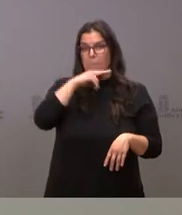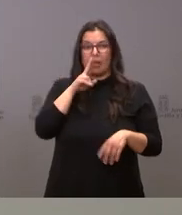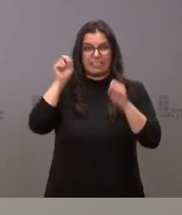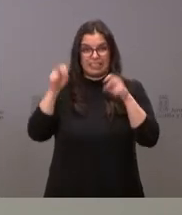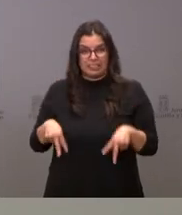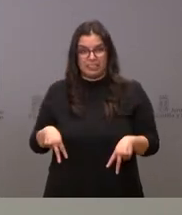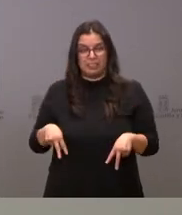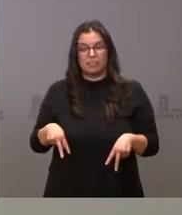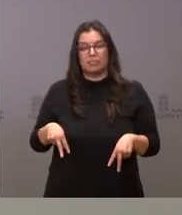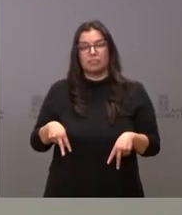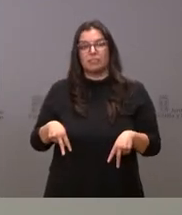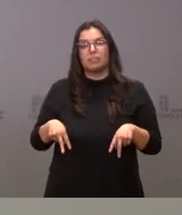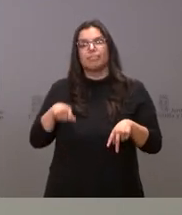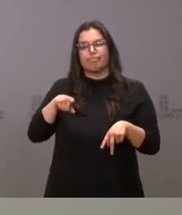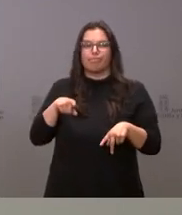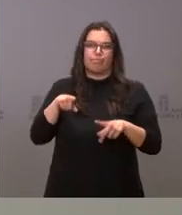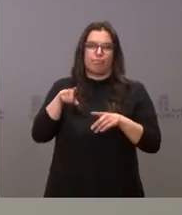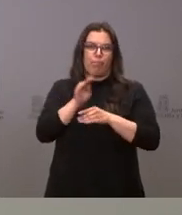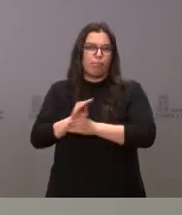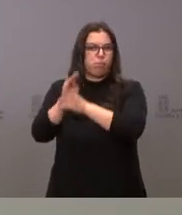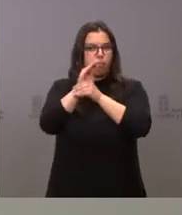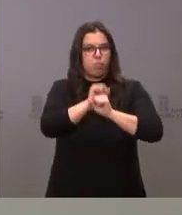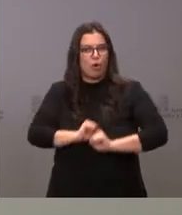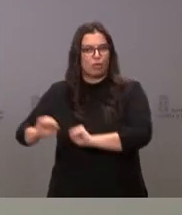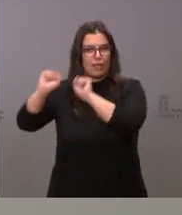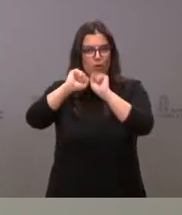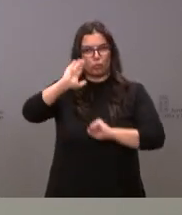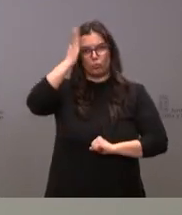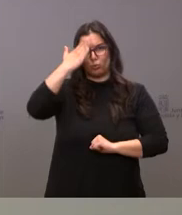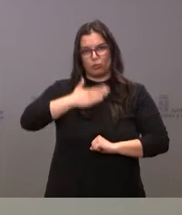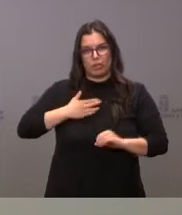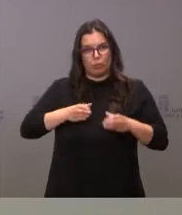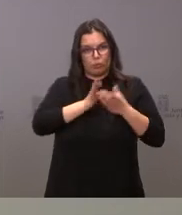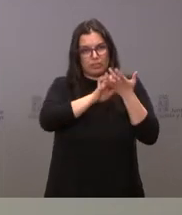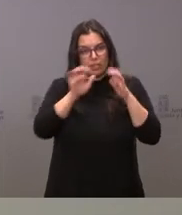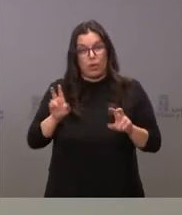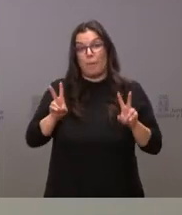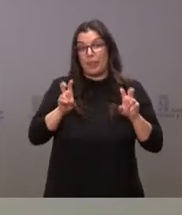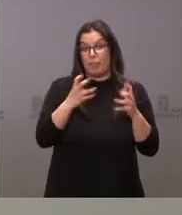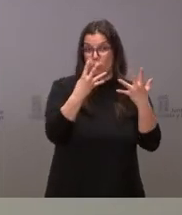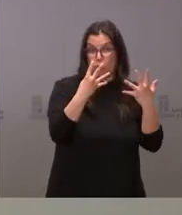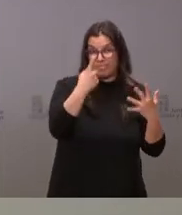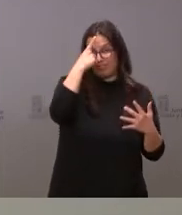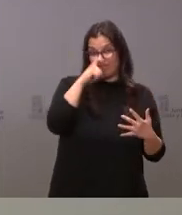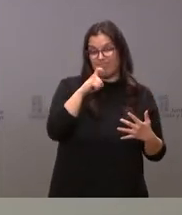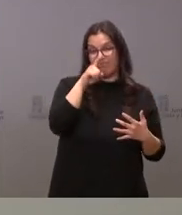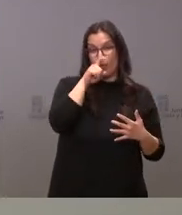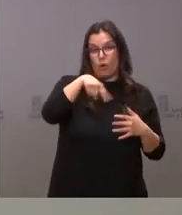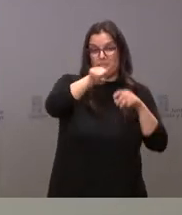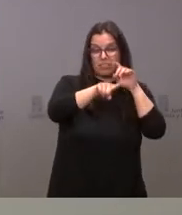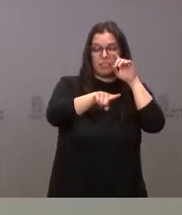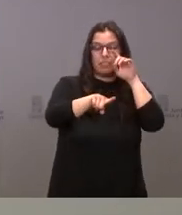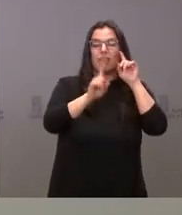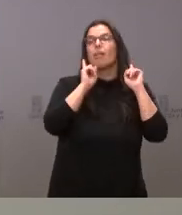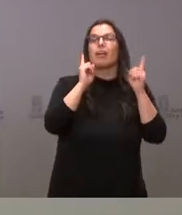y que son objeto de protección en el ámbito de la Junta de Castilla y León. Inicialmente fueron nueve, como ustedes reconocerán, el